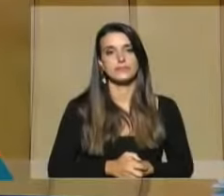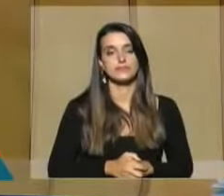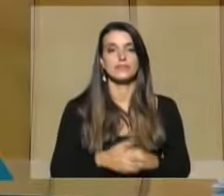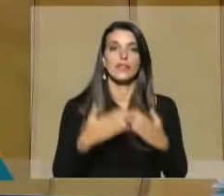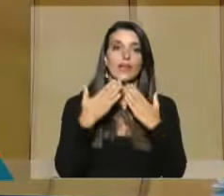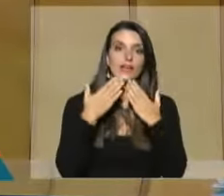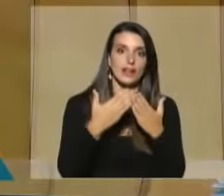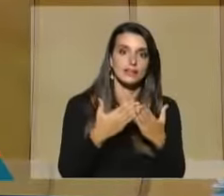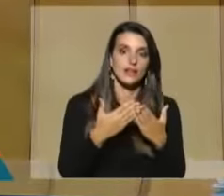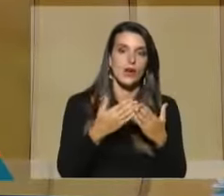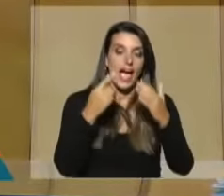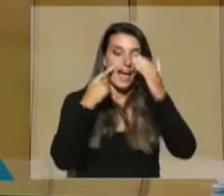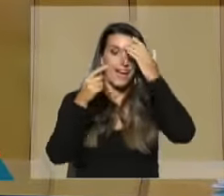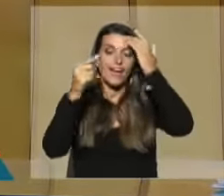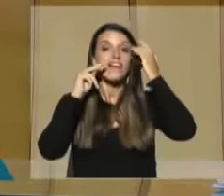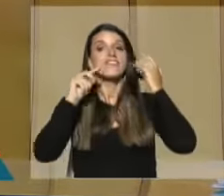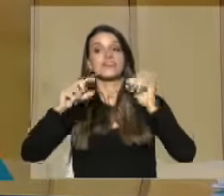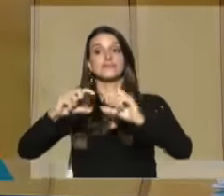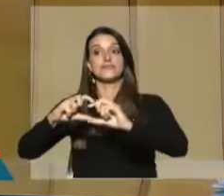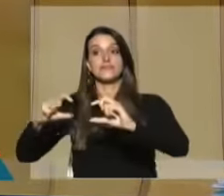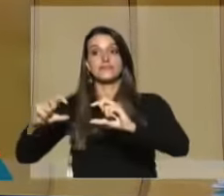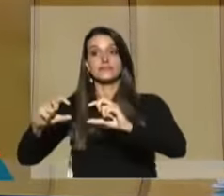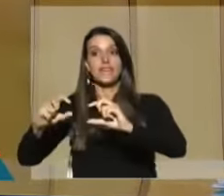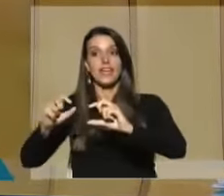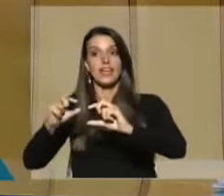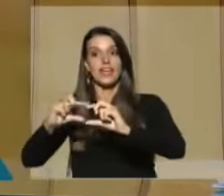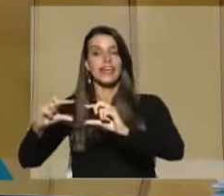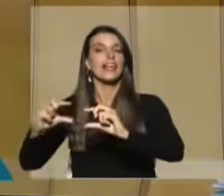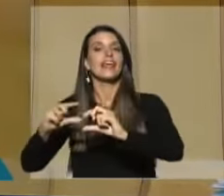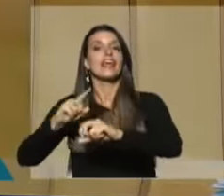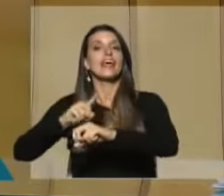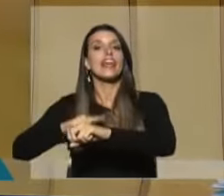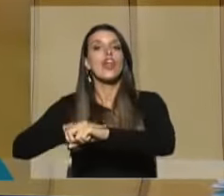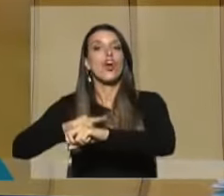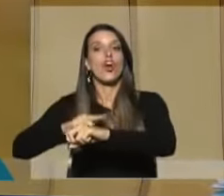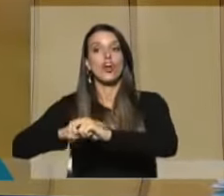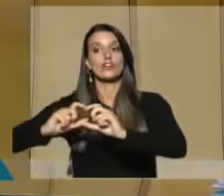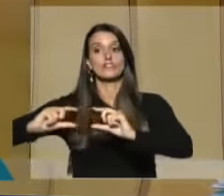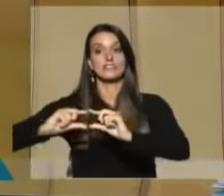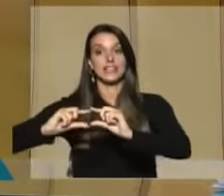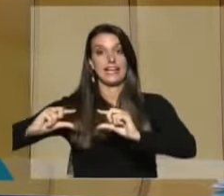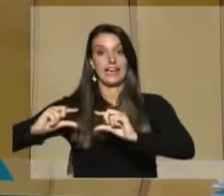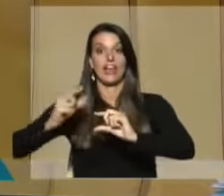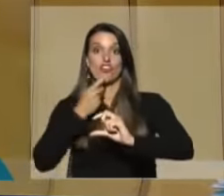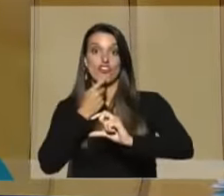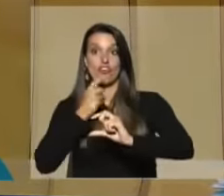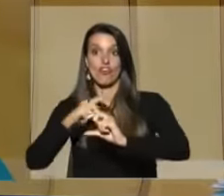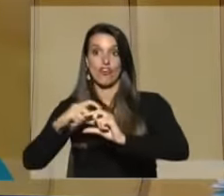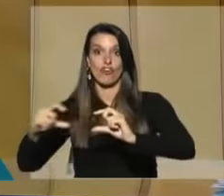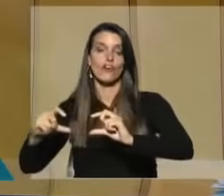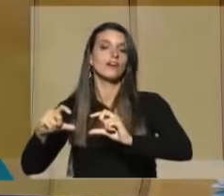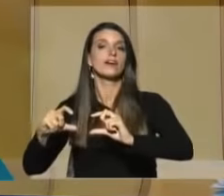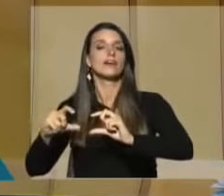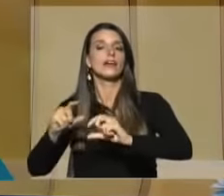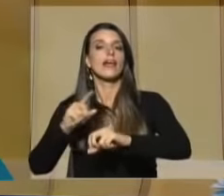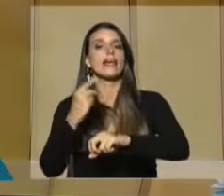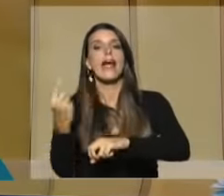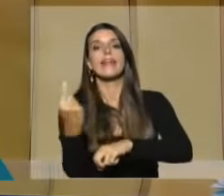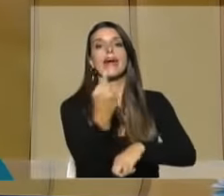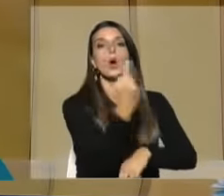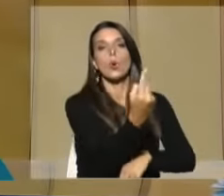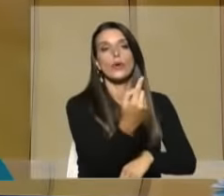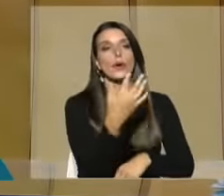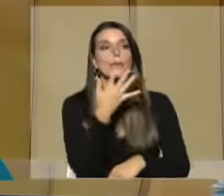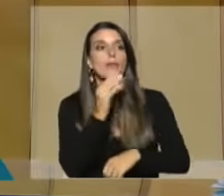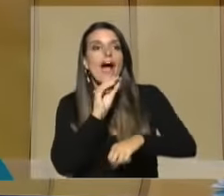Gracias. Ustedes ven allí en pantalla, la gente también lo ve, ese reloj que está marcándoles el tiempo que tienen cada uno. Nosotros les vamos avisando, cuando les